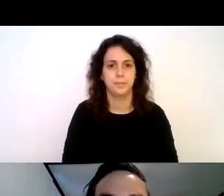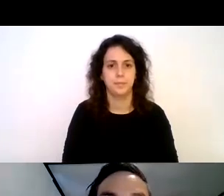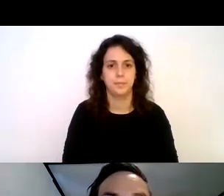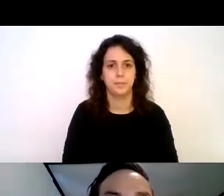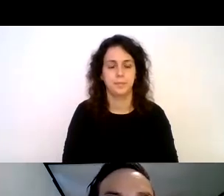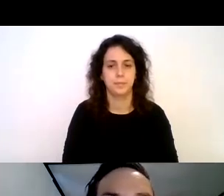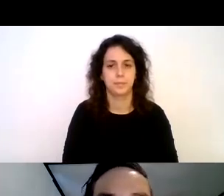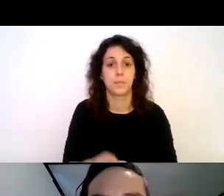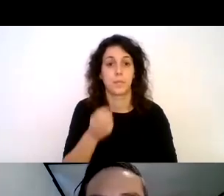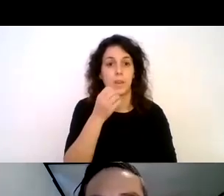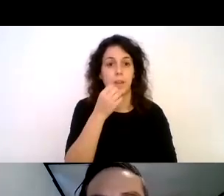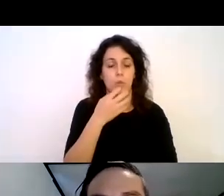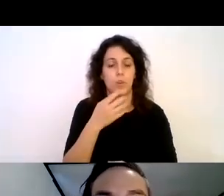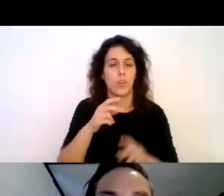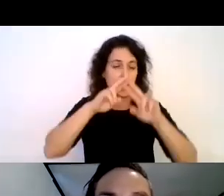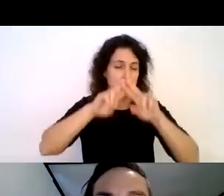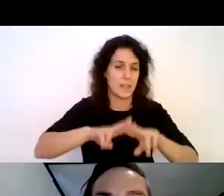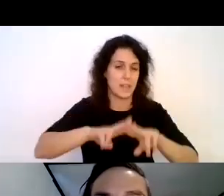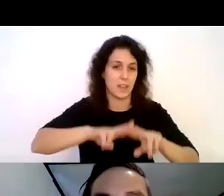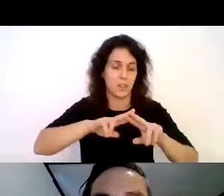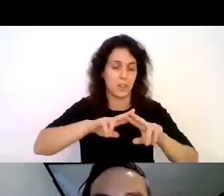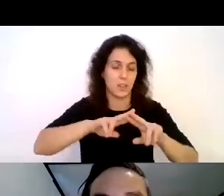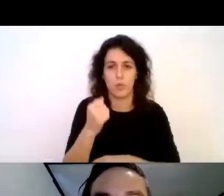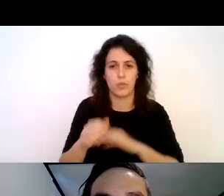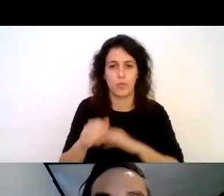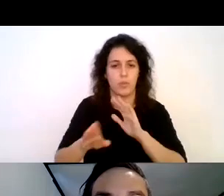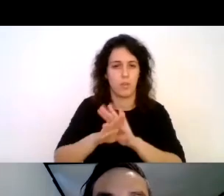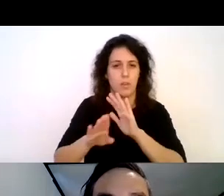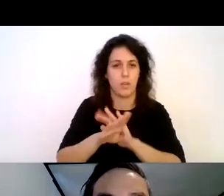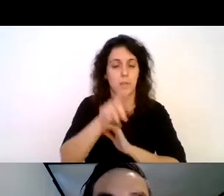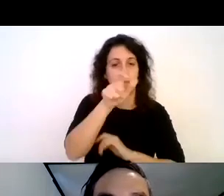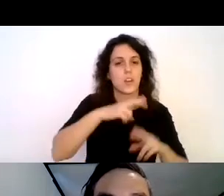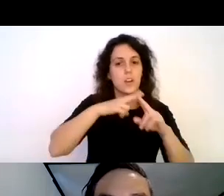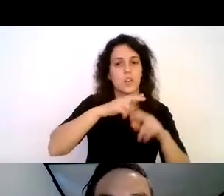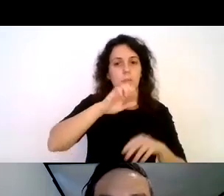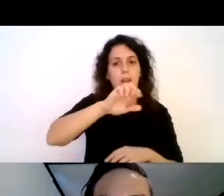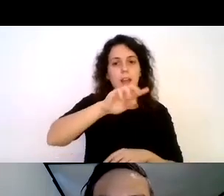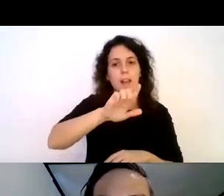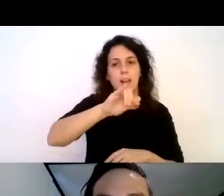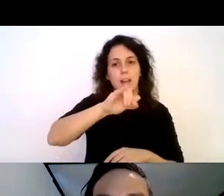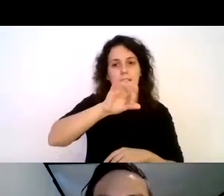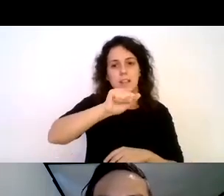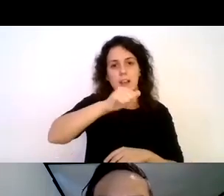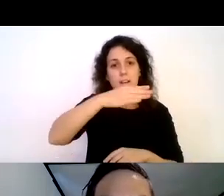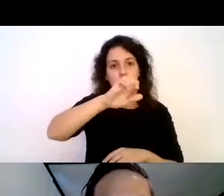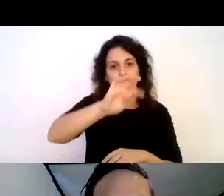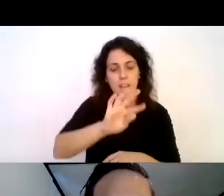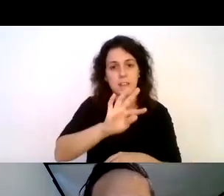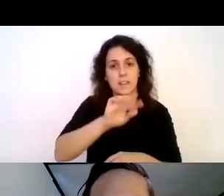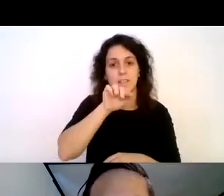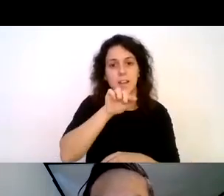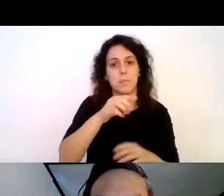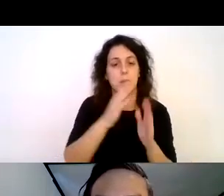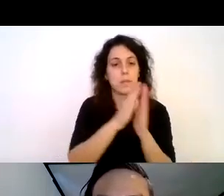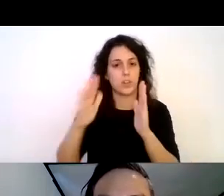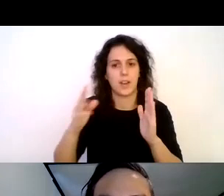Bueno, para esta investigación se tuvo un apoyo constante de Elizabeth Caballería en la Biblioteca para Ciegos y aquí